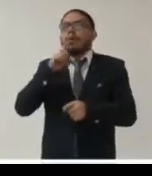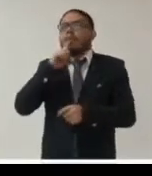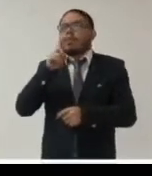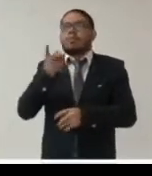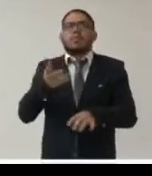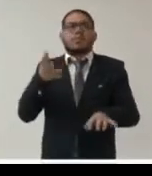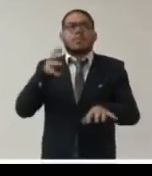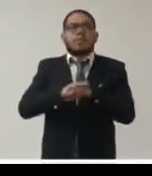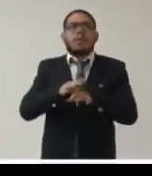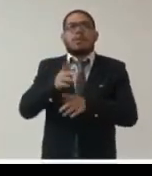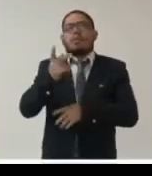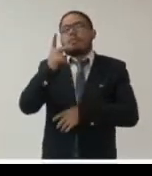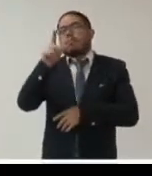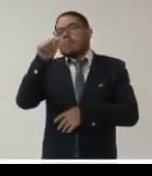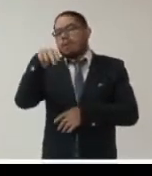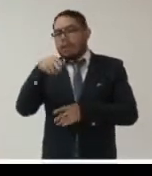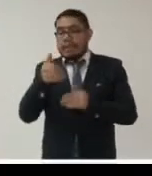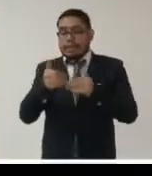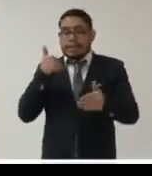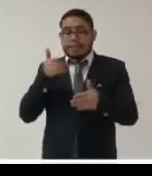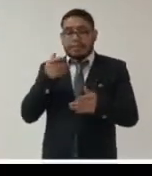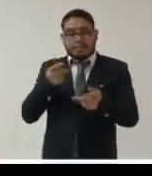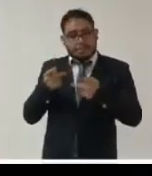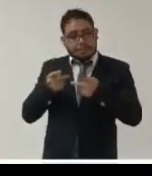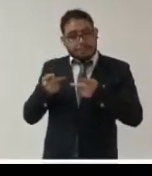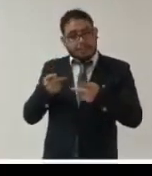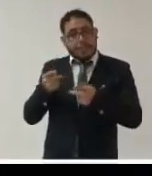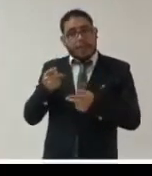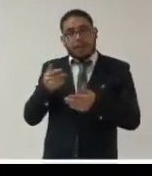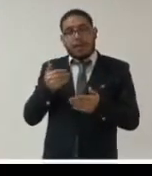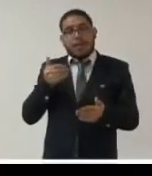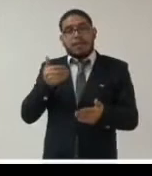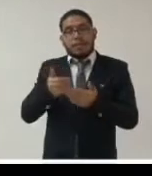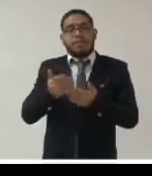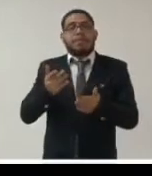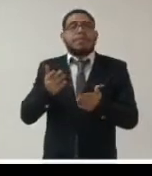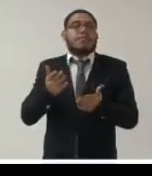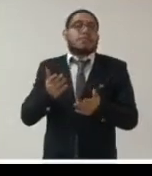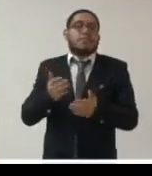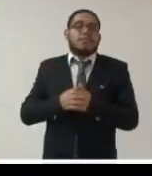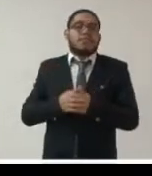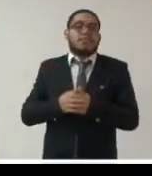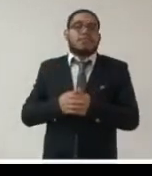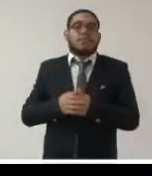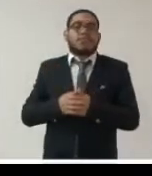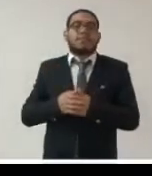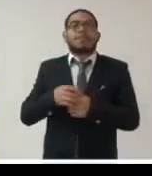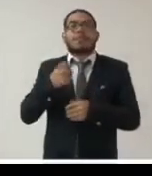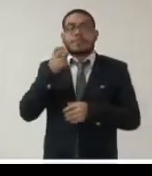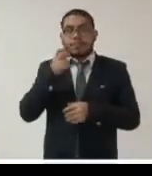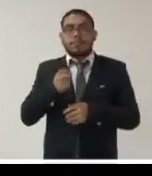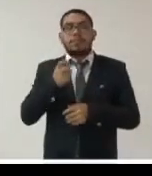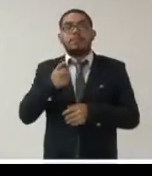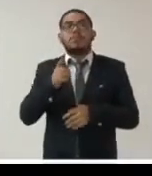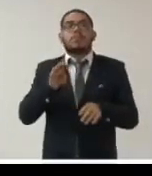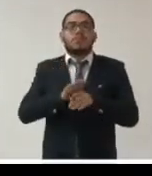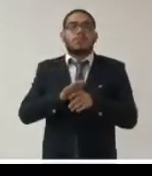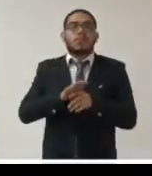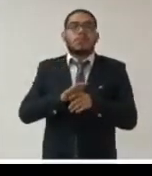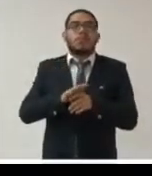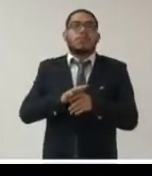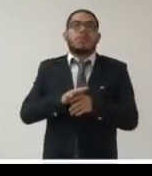planificadamente medidas que establezcan como requisitos la